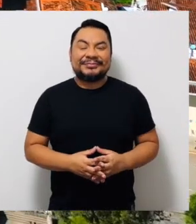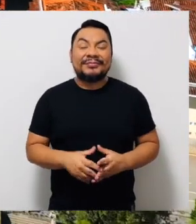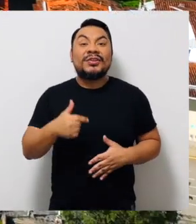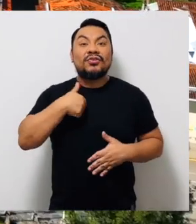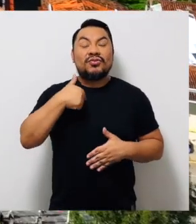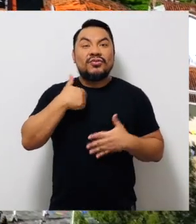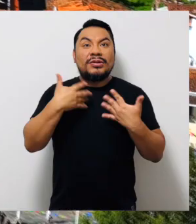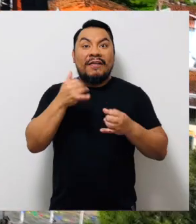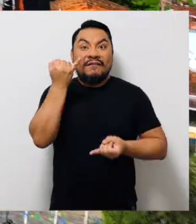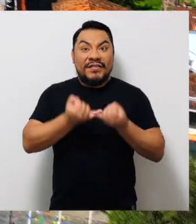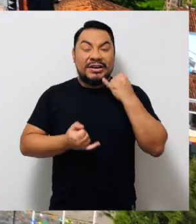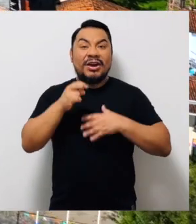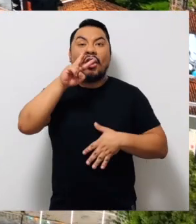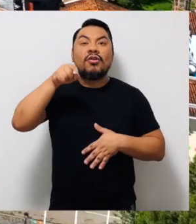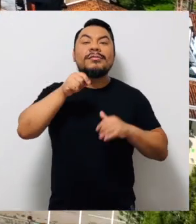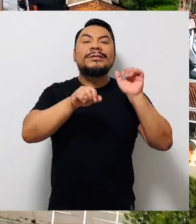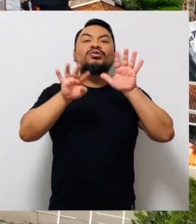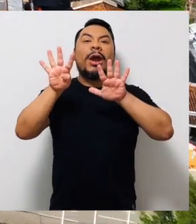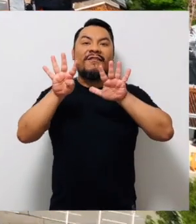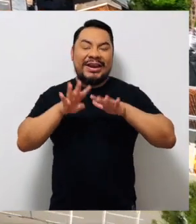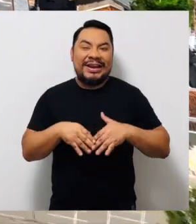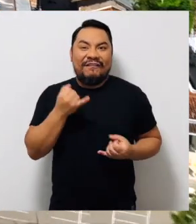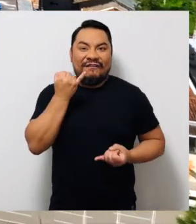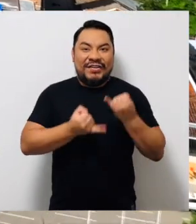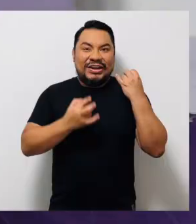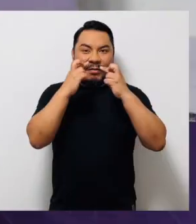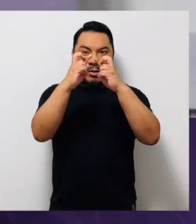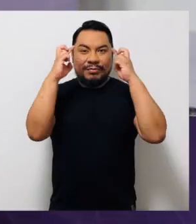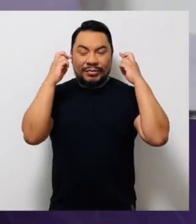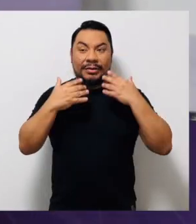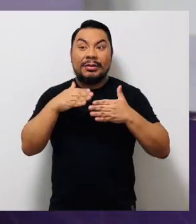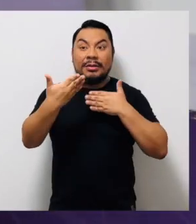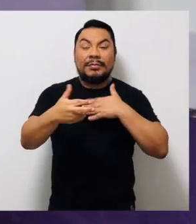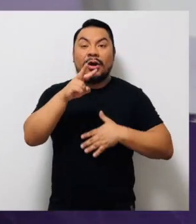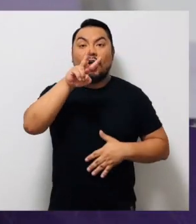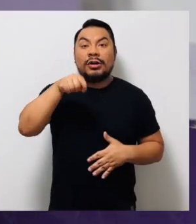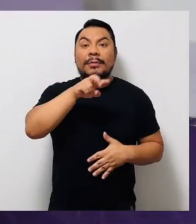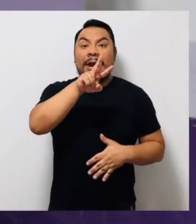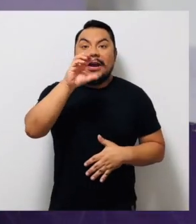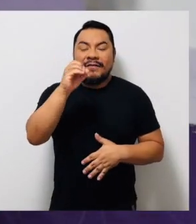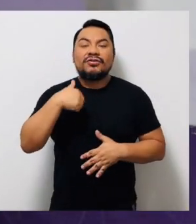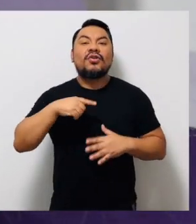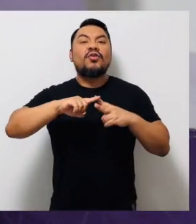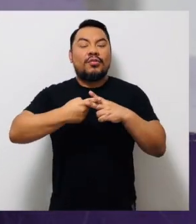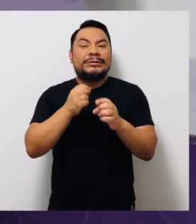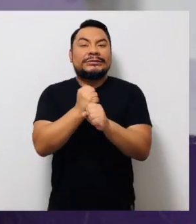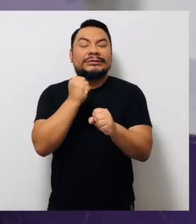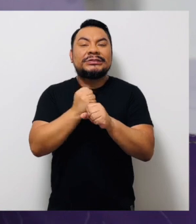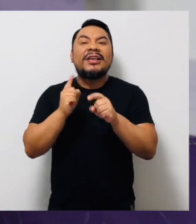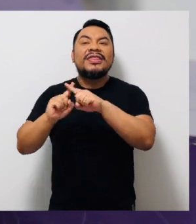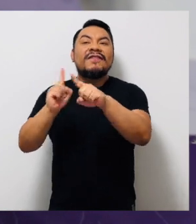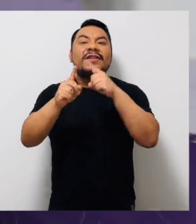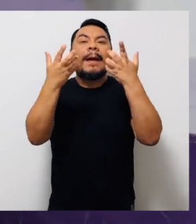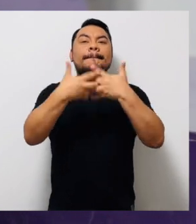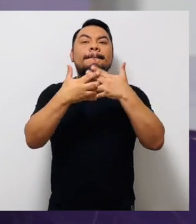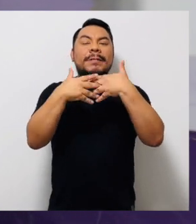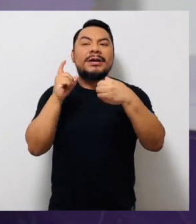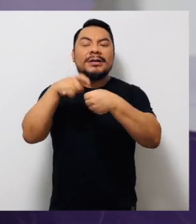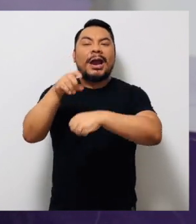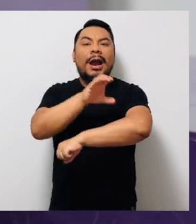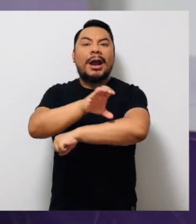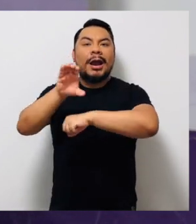Yo he egresado en el año 2019 y después de ese entonces, en el 2020, comencé a trabajar para distintas empresas